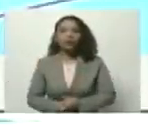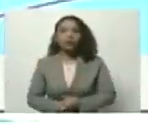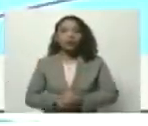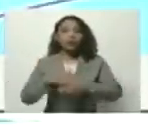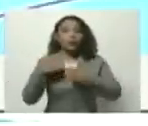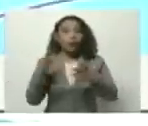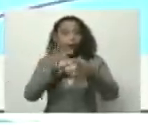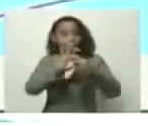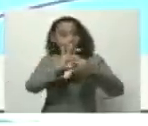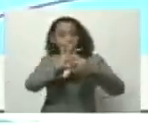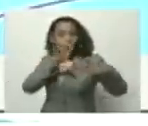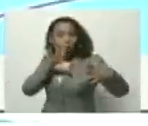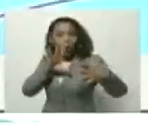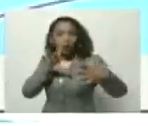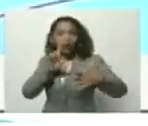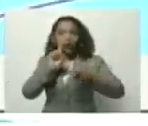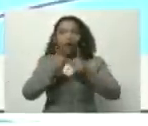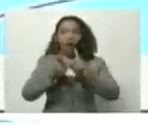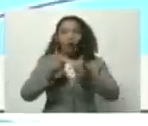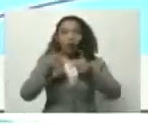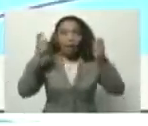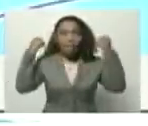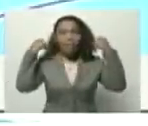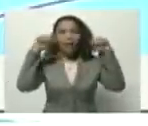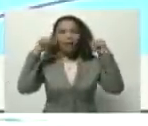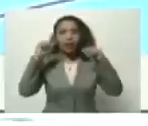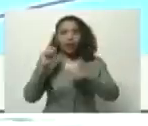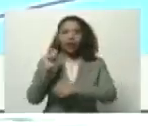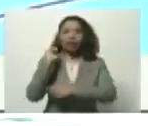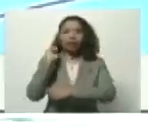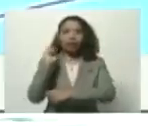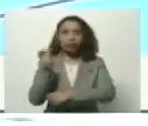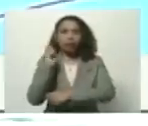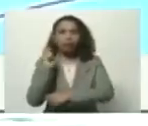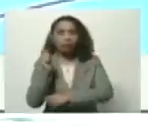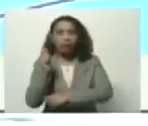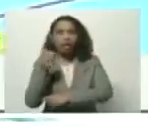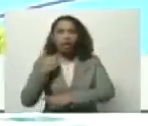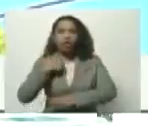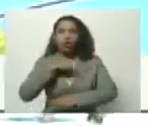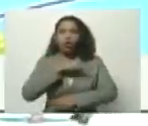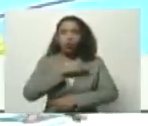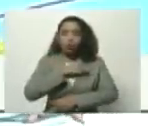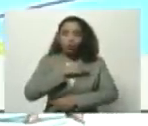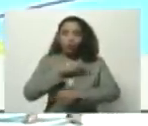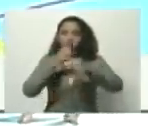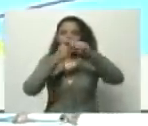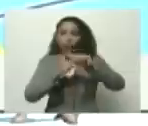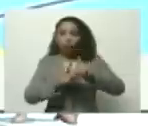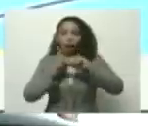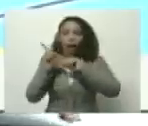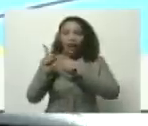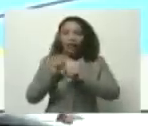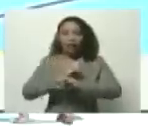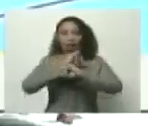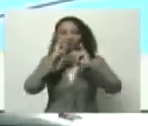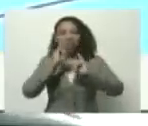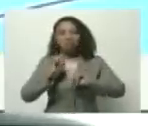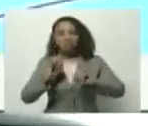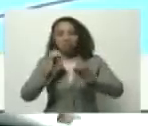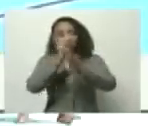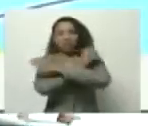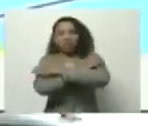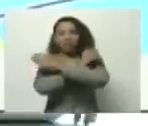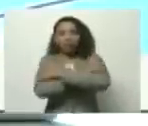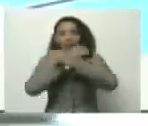deslindado de prácticas rentísticas. Así que nosotros nos sumamos a este júbilo, a esta felicitación y a